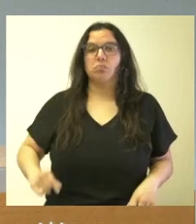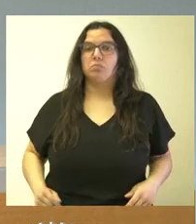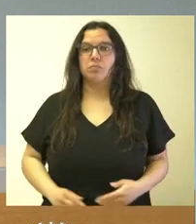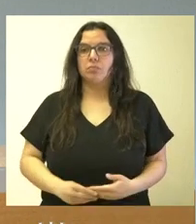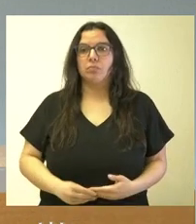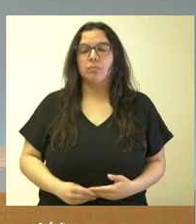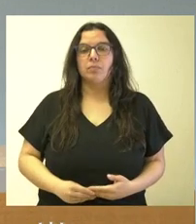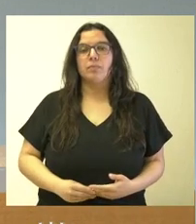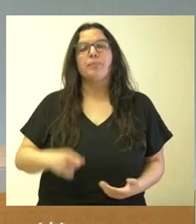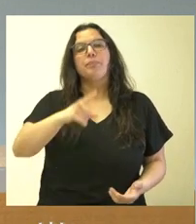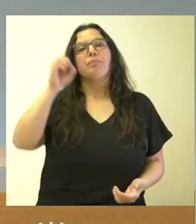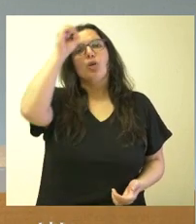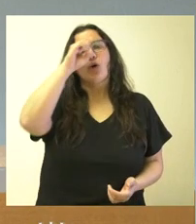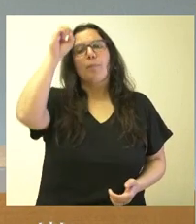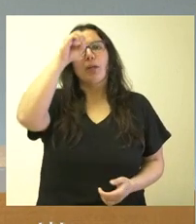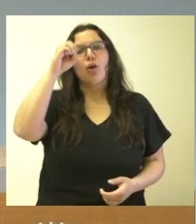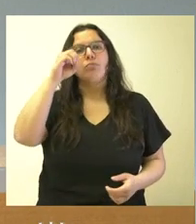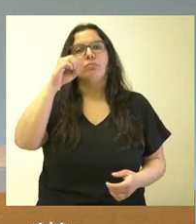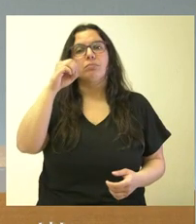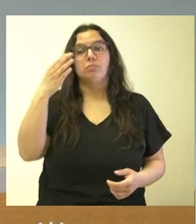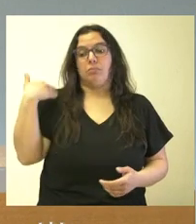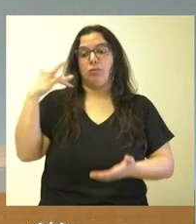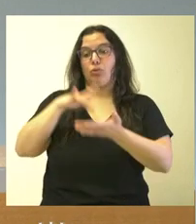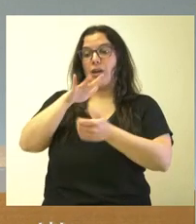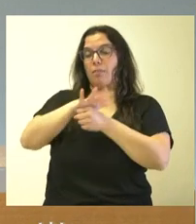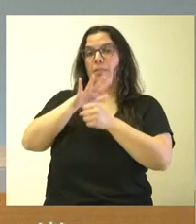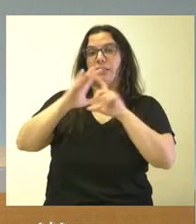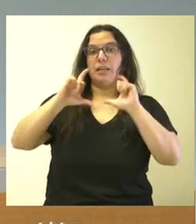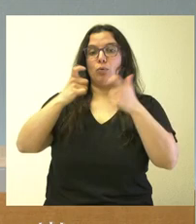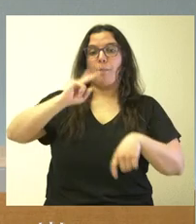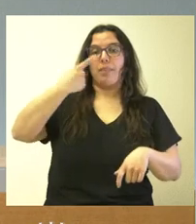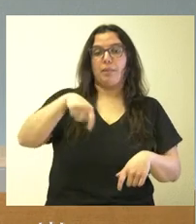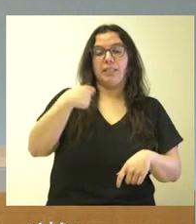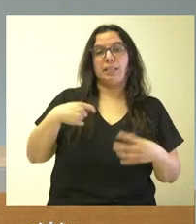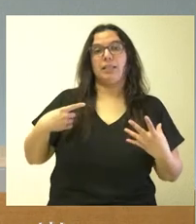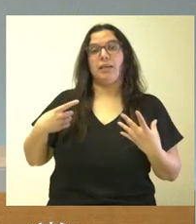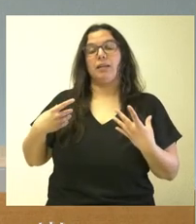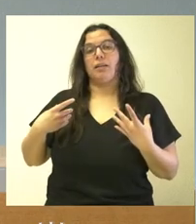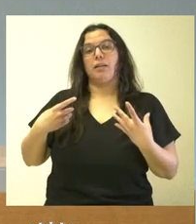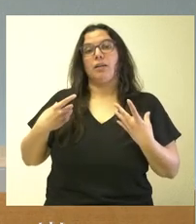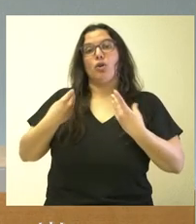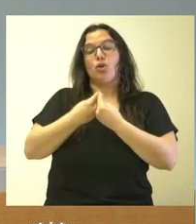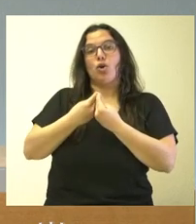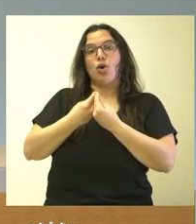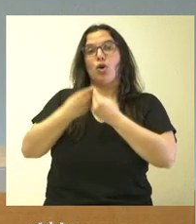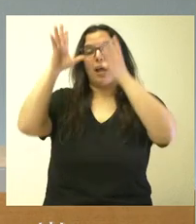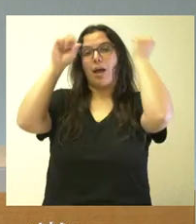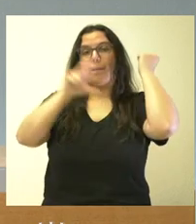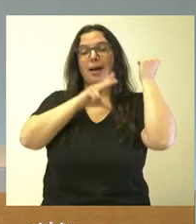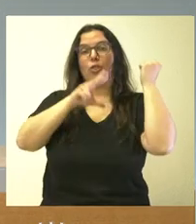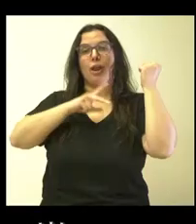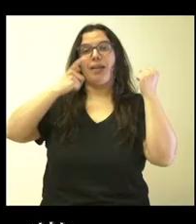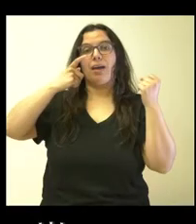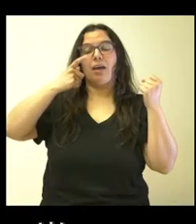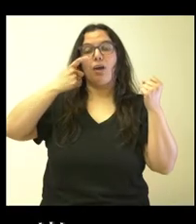Portavoz. ¿Qué valoración se hace desde la Junta de la reunión que mantuvo el pasado martes el vicepresidente García Gallardo con la embajadora de Hungría y por qué no estaba